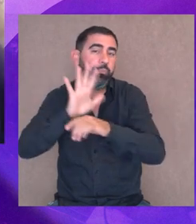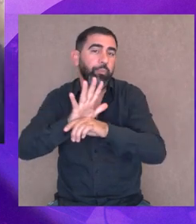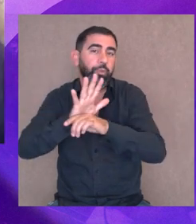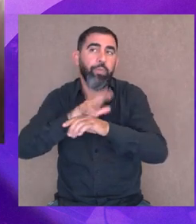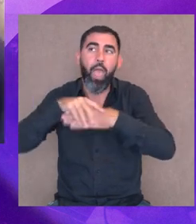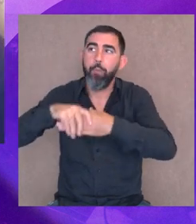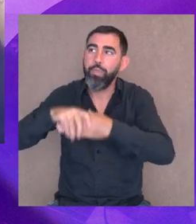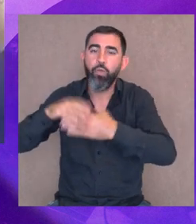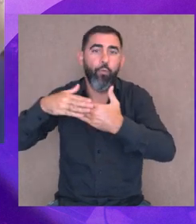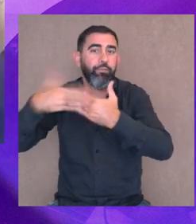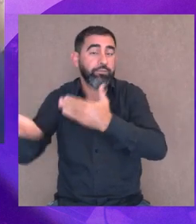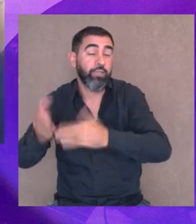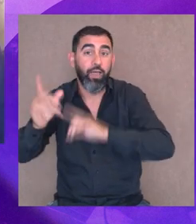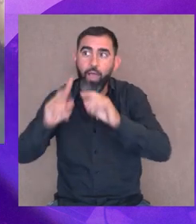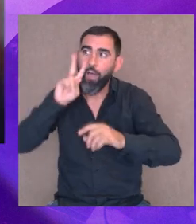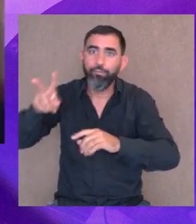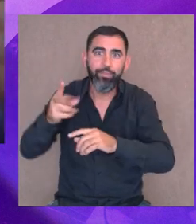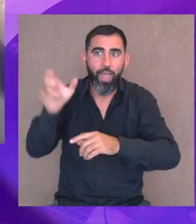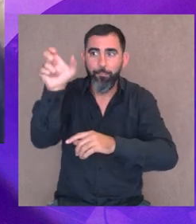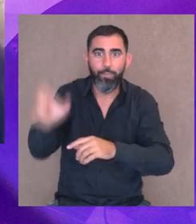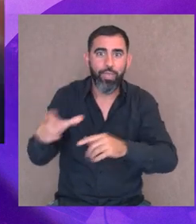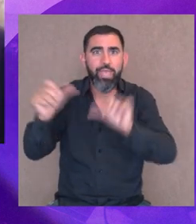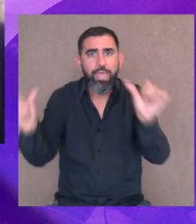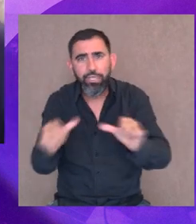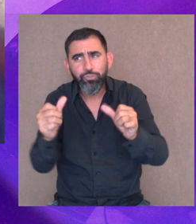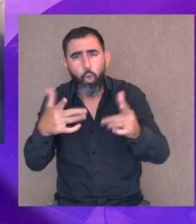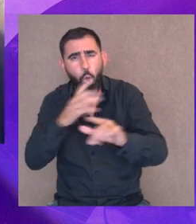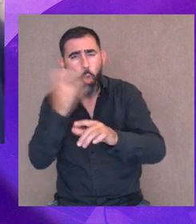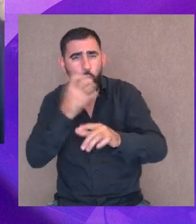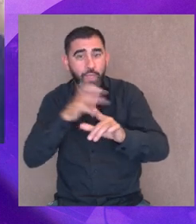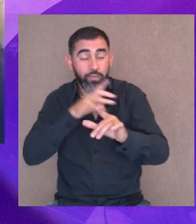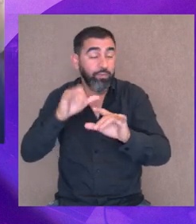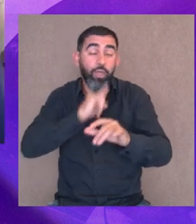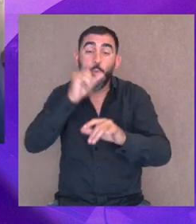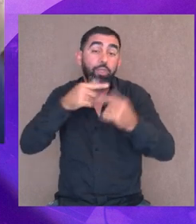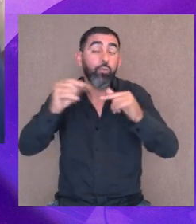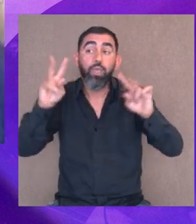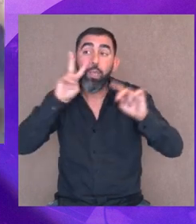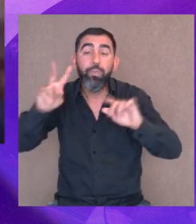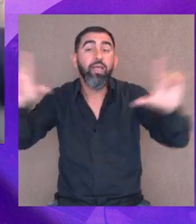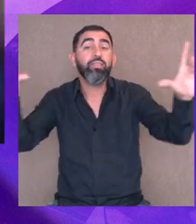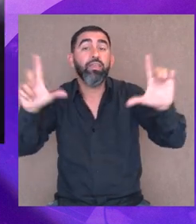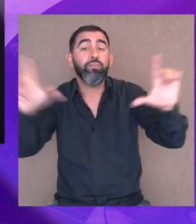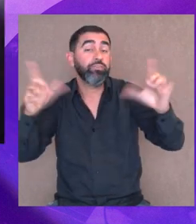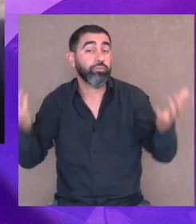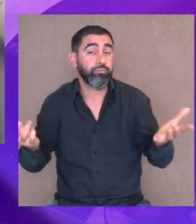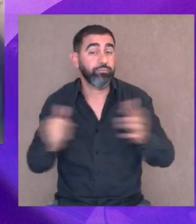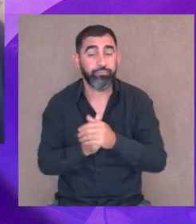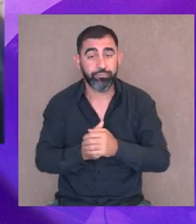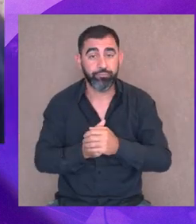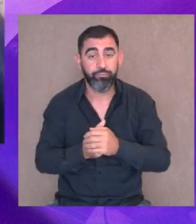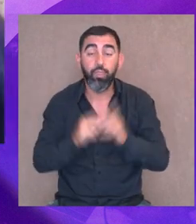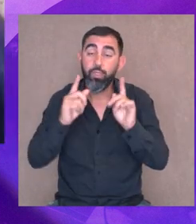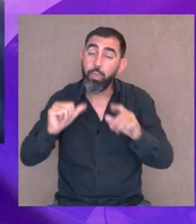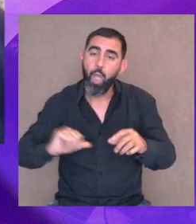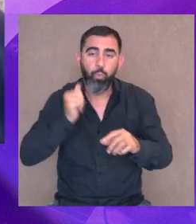estuvieran hablando de una amiga o de la vecina. Viste que fulanita hizo tal cosa, viste lo que le pasó a Menganita, viste que Pereanganito vino.